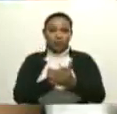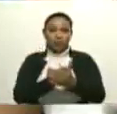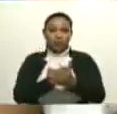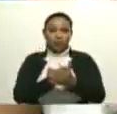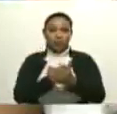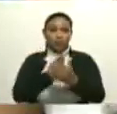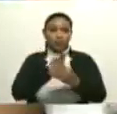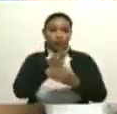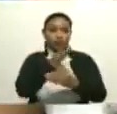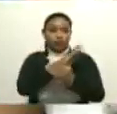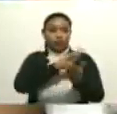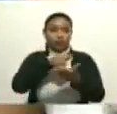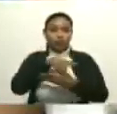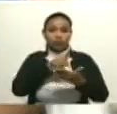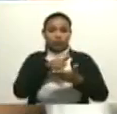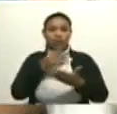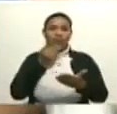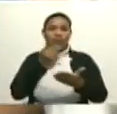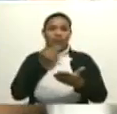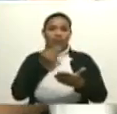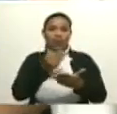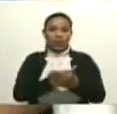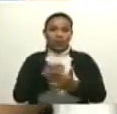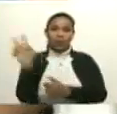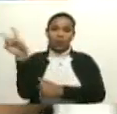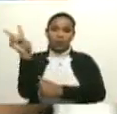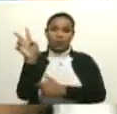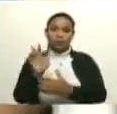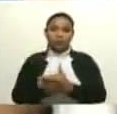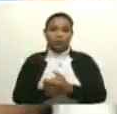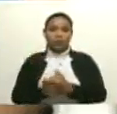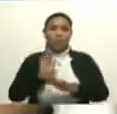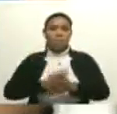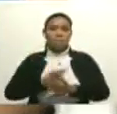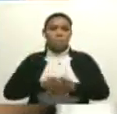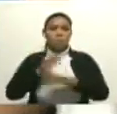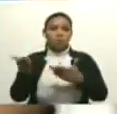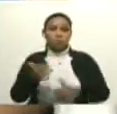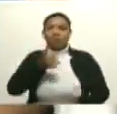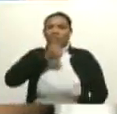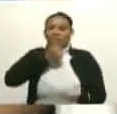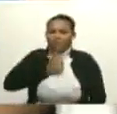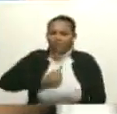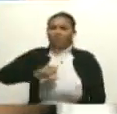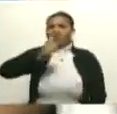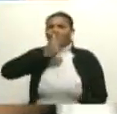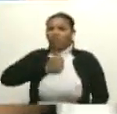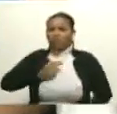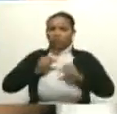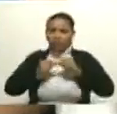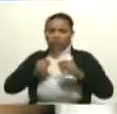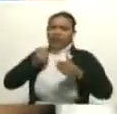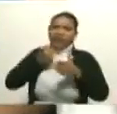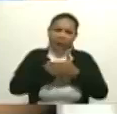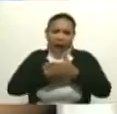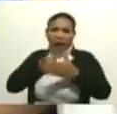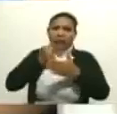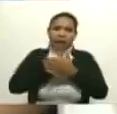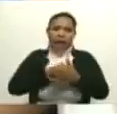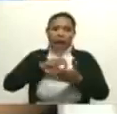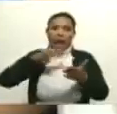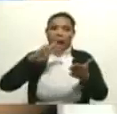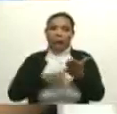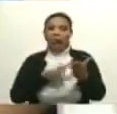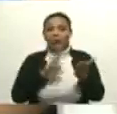presentes y agradecieron a Venezuela por resistir, por seguir luchando por la verdad,